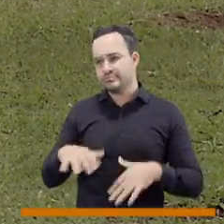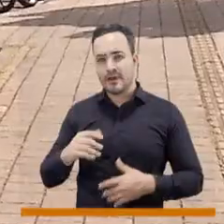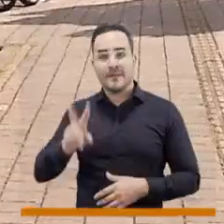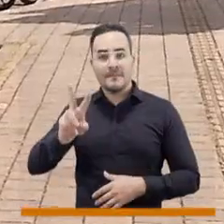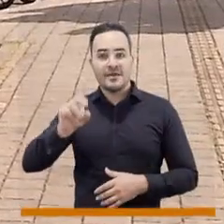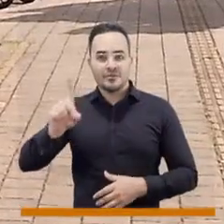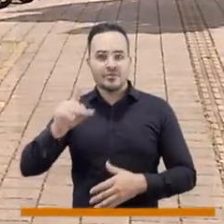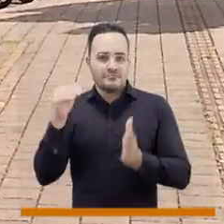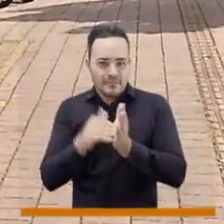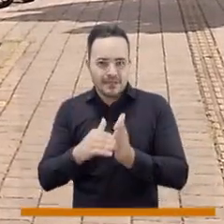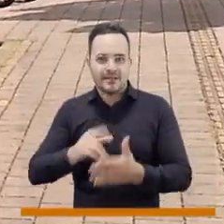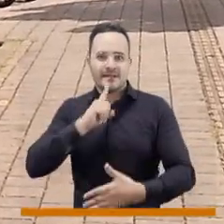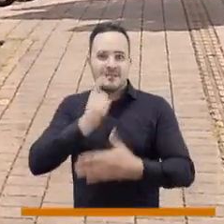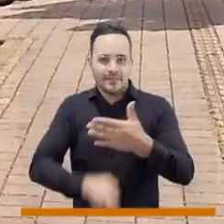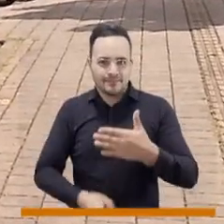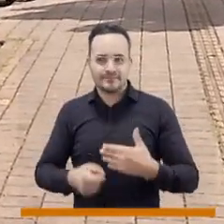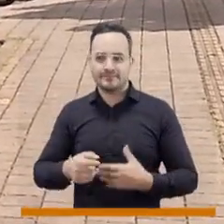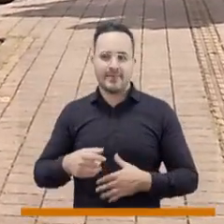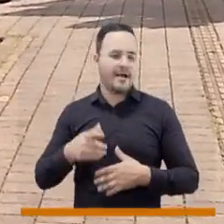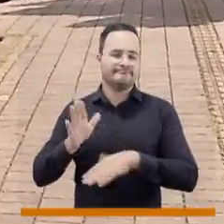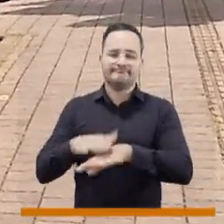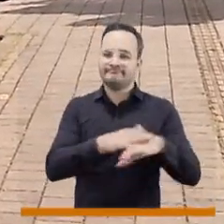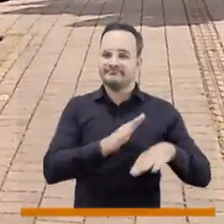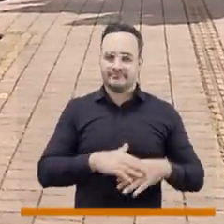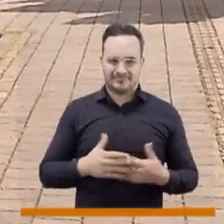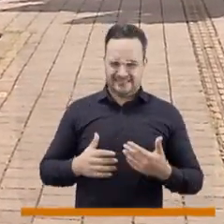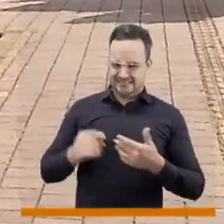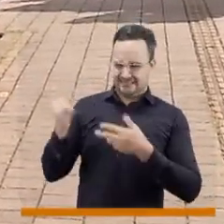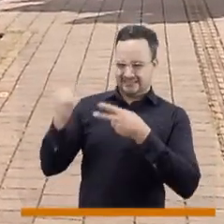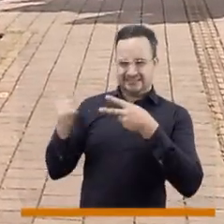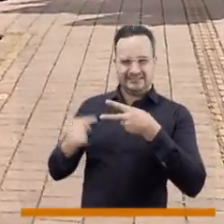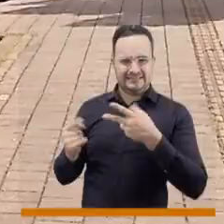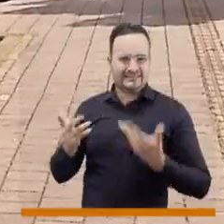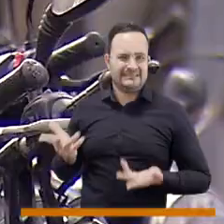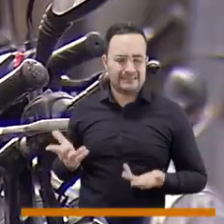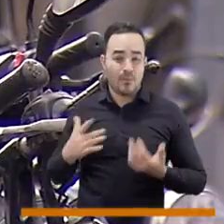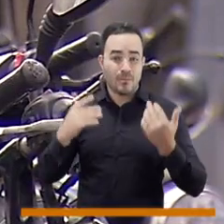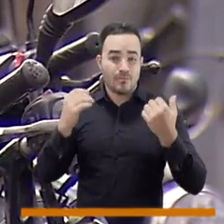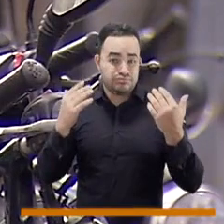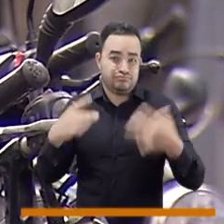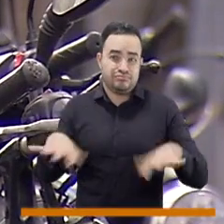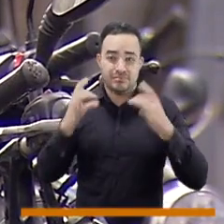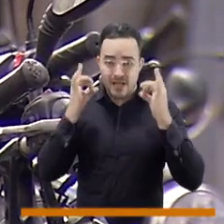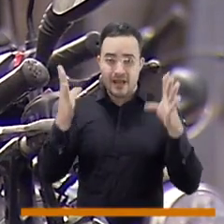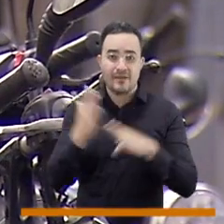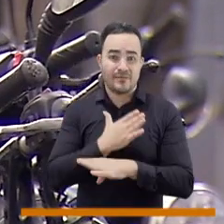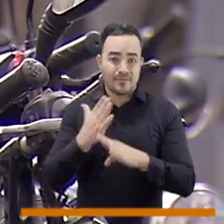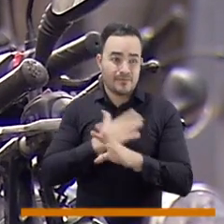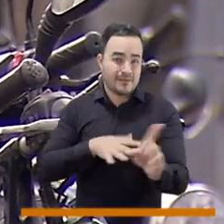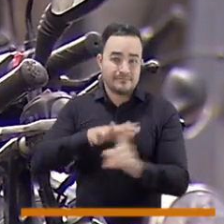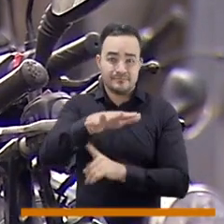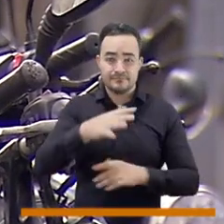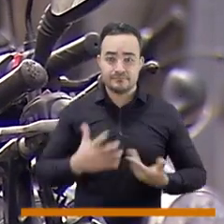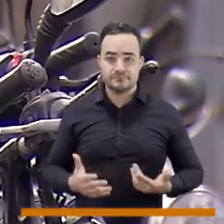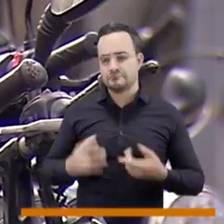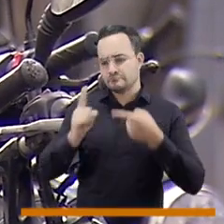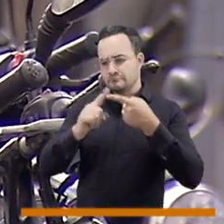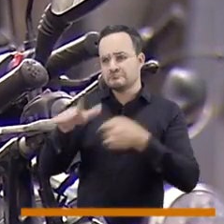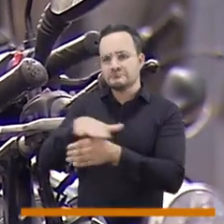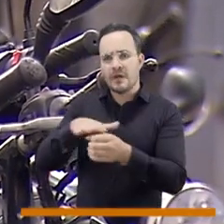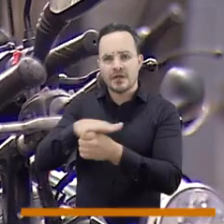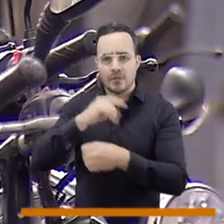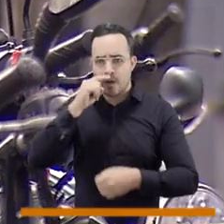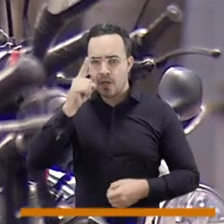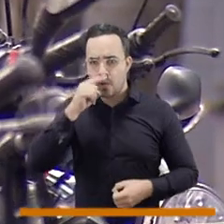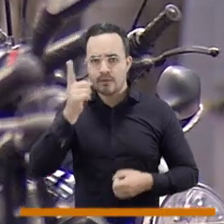21 mil comparendos por mal parqueo en vía. Esto, por supuesto, representa un grave problema porque en